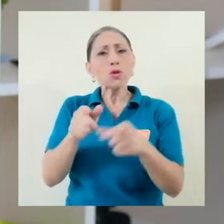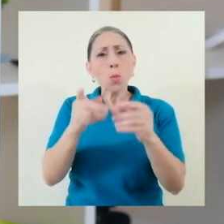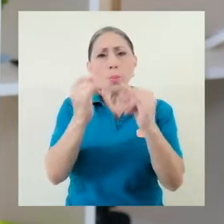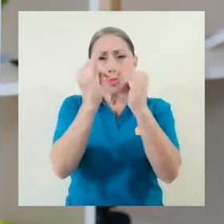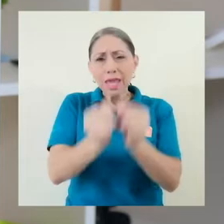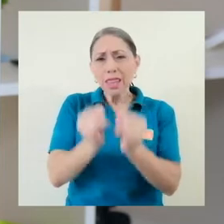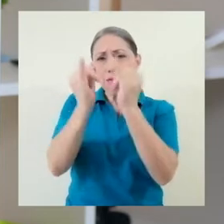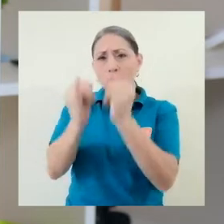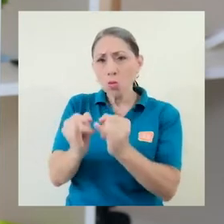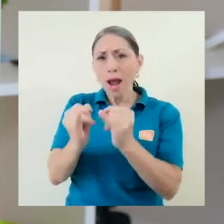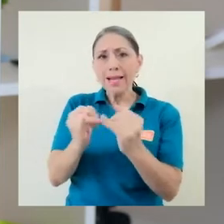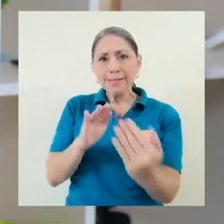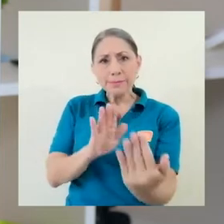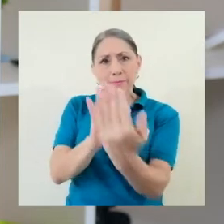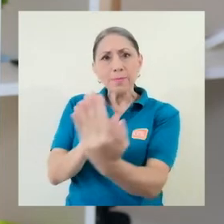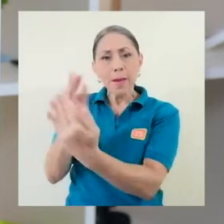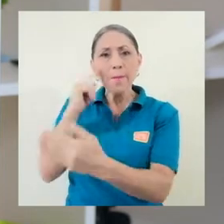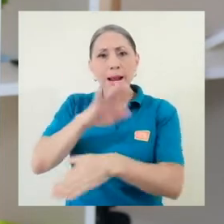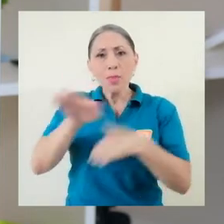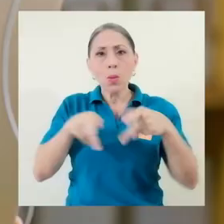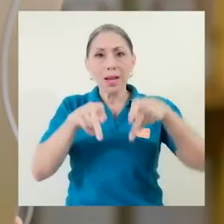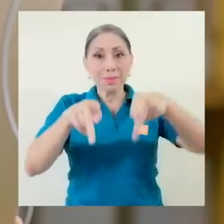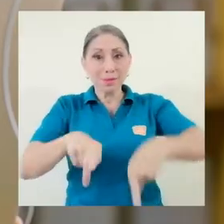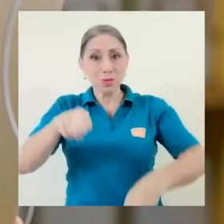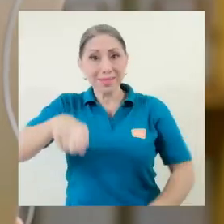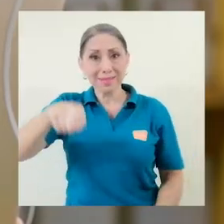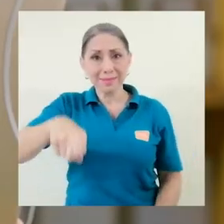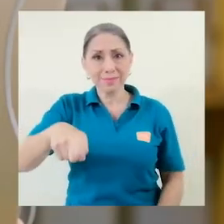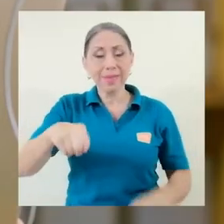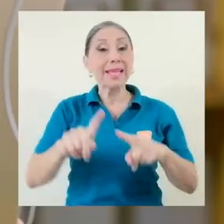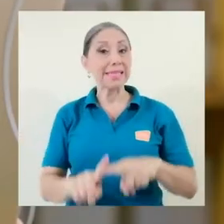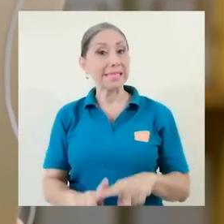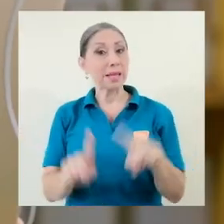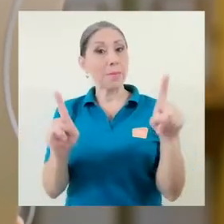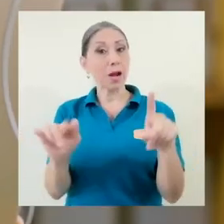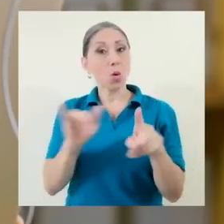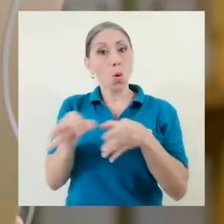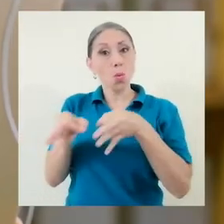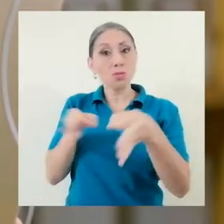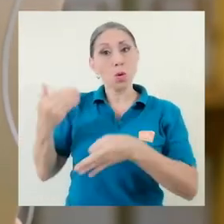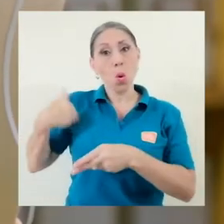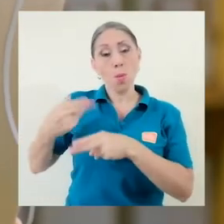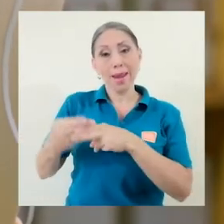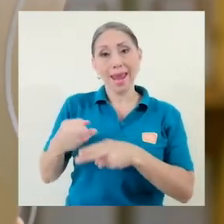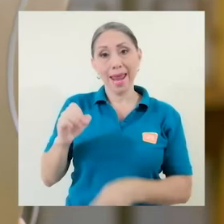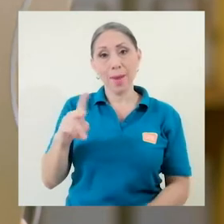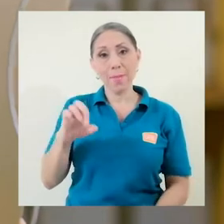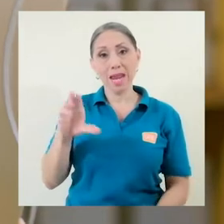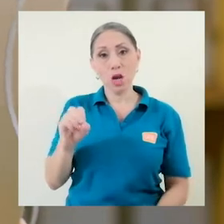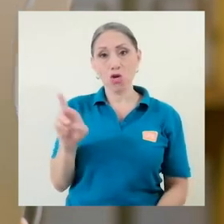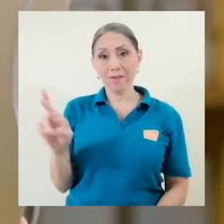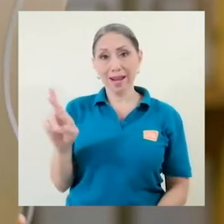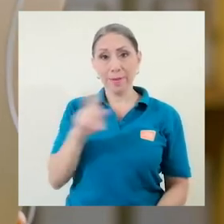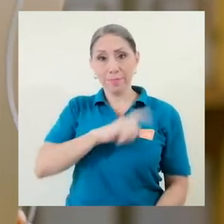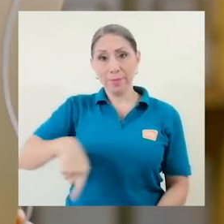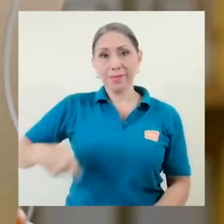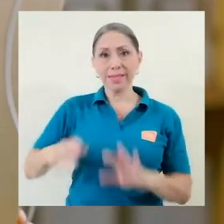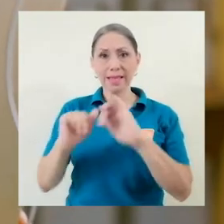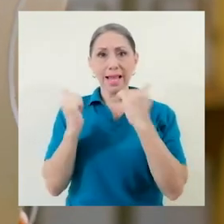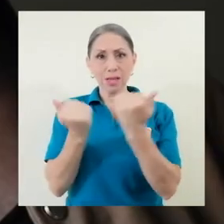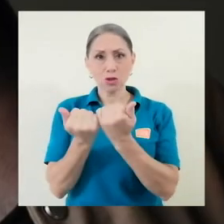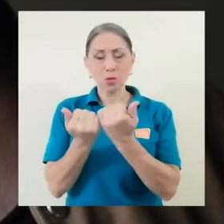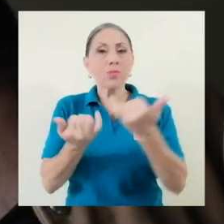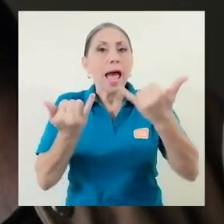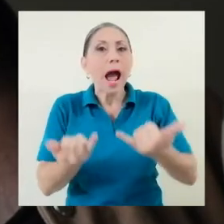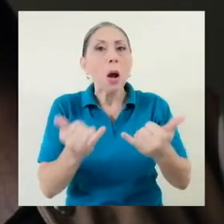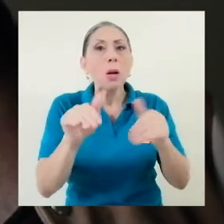individuales a todo aquel que lo requiera. Sin embargo, según explicó Emilio Rivera, presidente de la asociación,